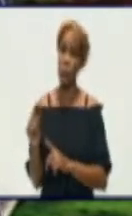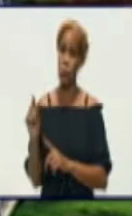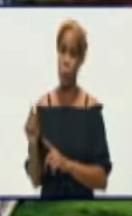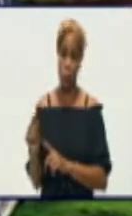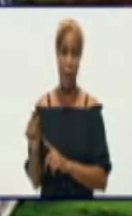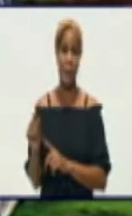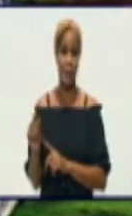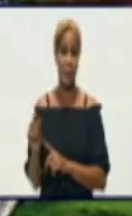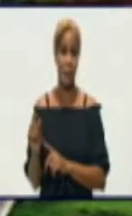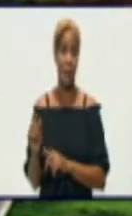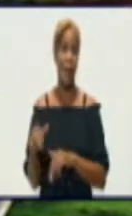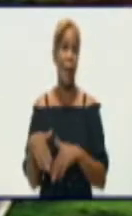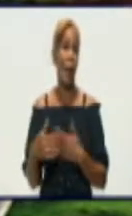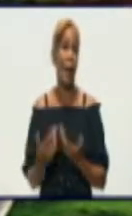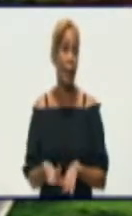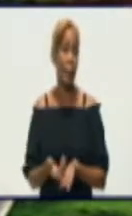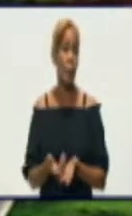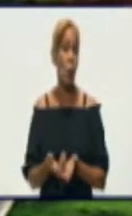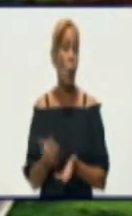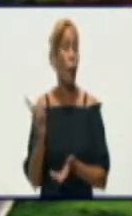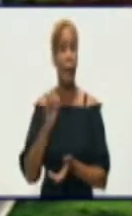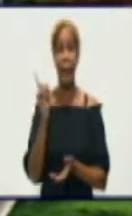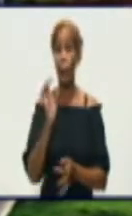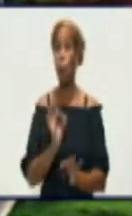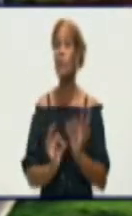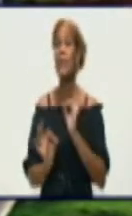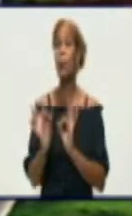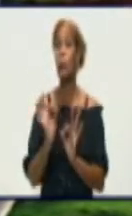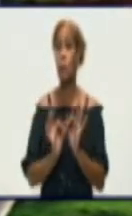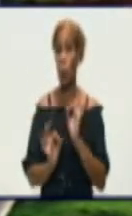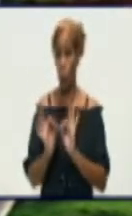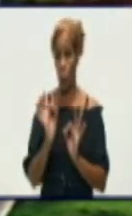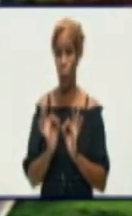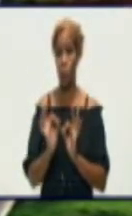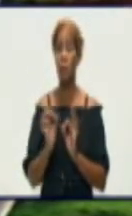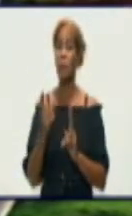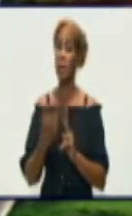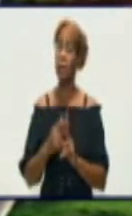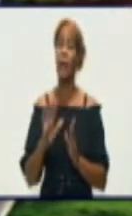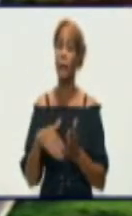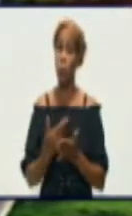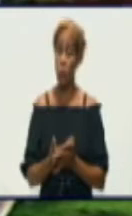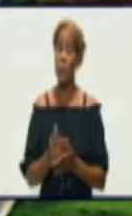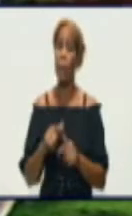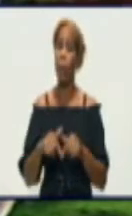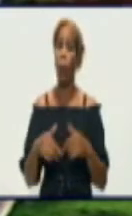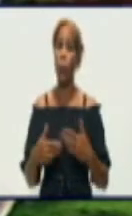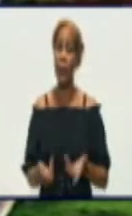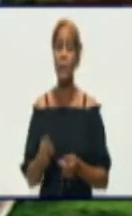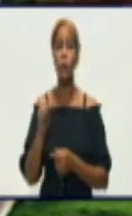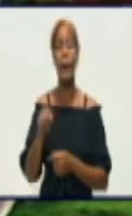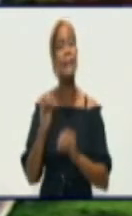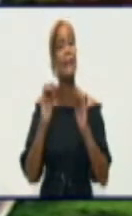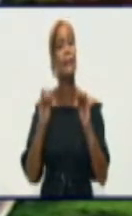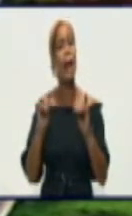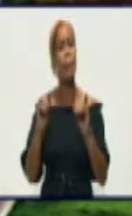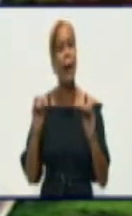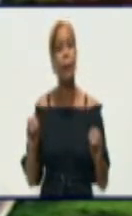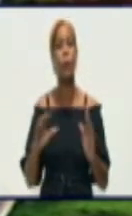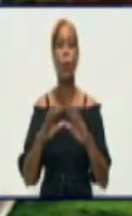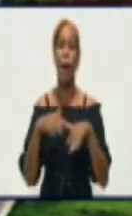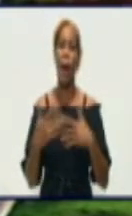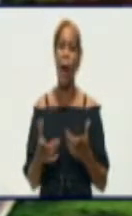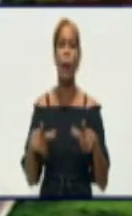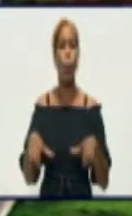cuidó lo contagió. Y entonces duele más. Por eso el llamado es a cumplir